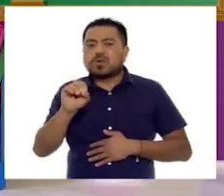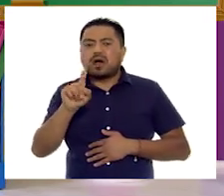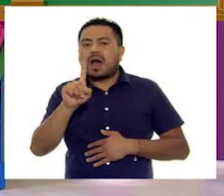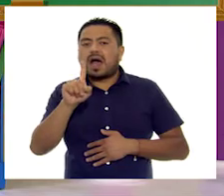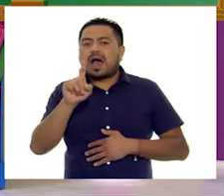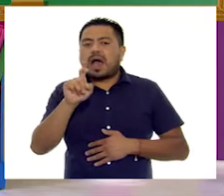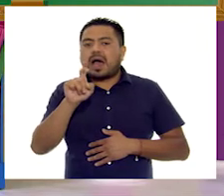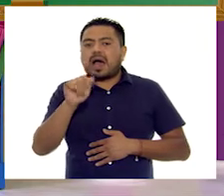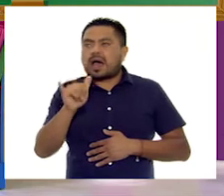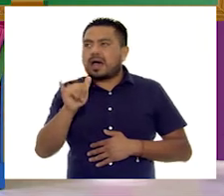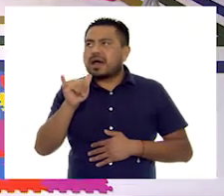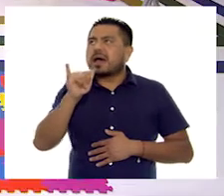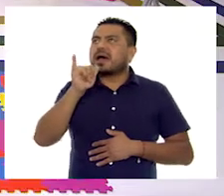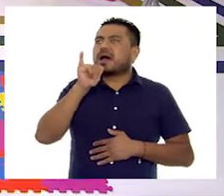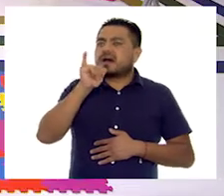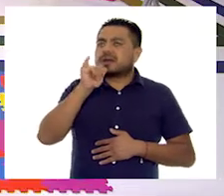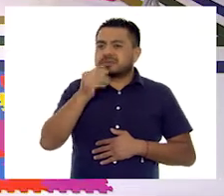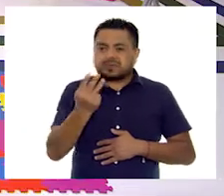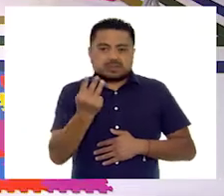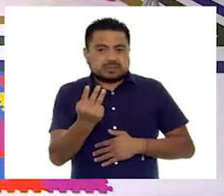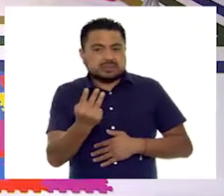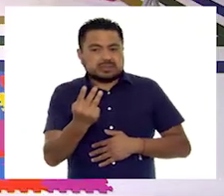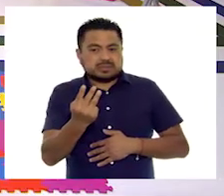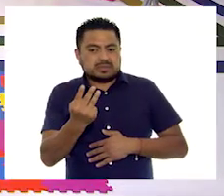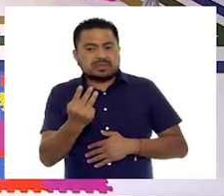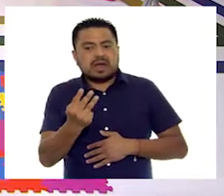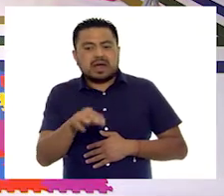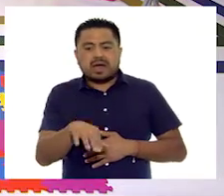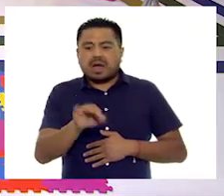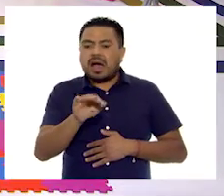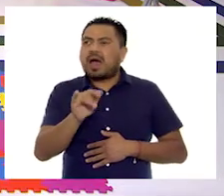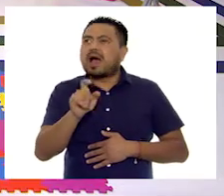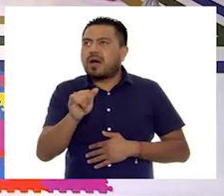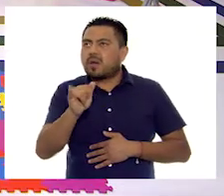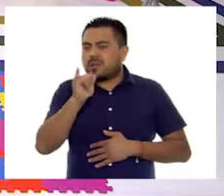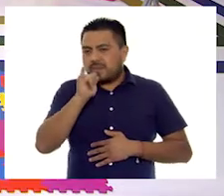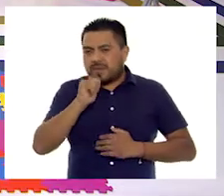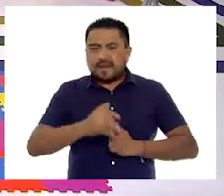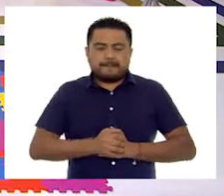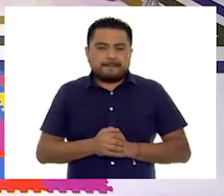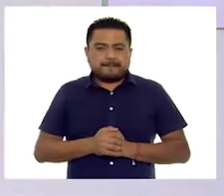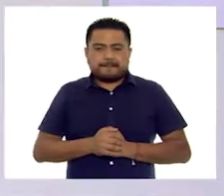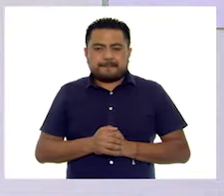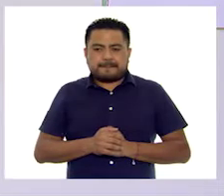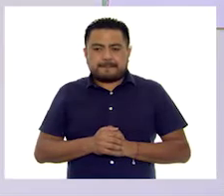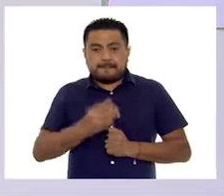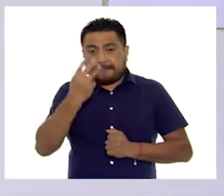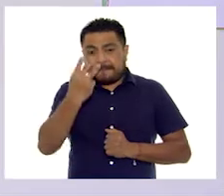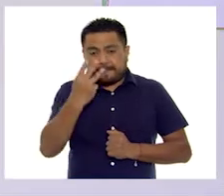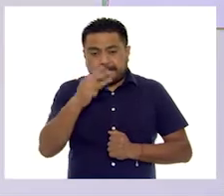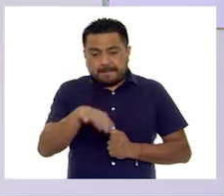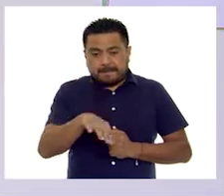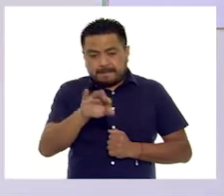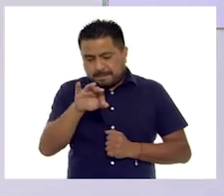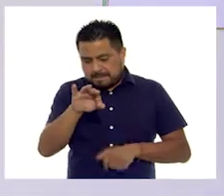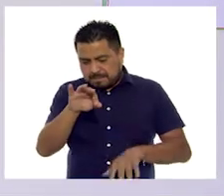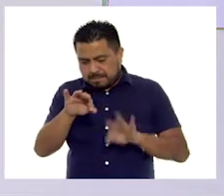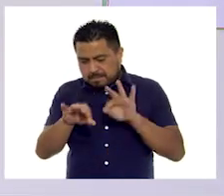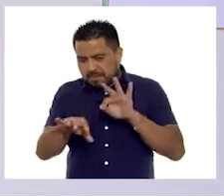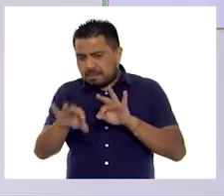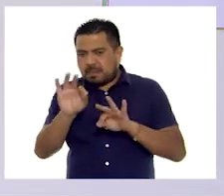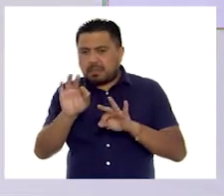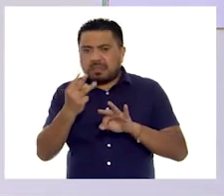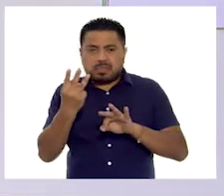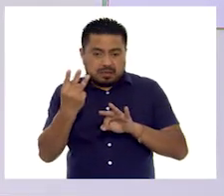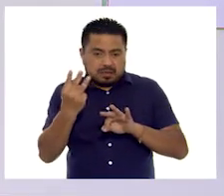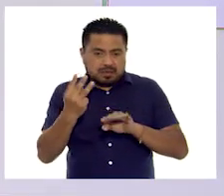Jonás, Brenda y Marcos tomaron agua. ¡Ajá! Entonces, son tres. ¡Exacto! Una,